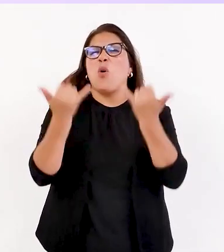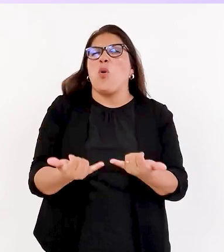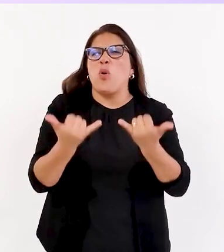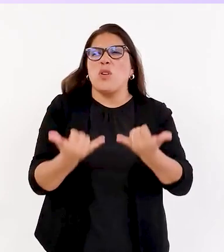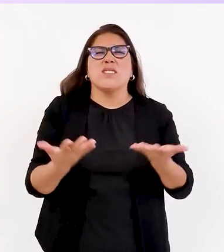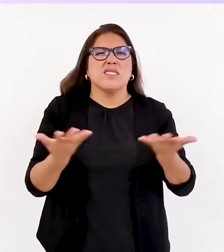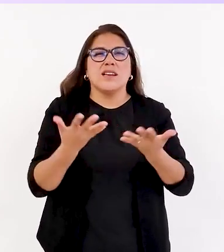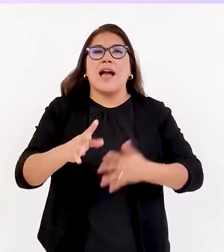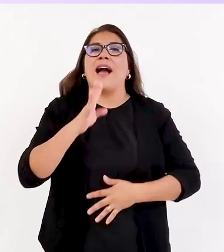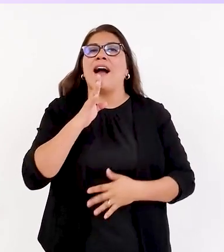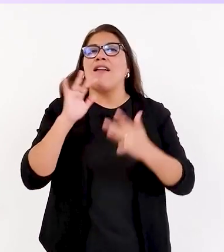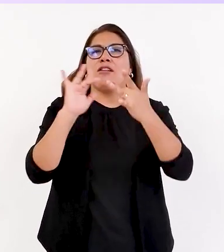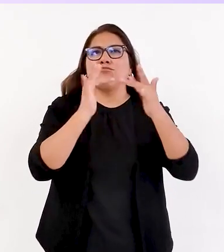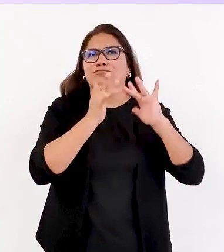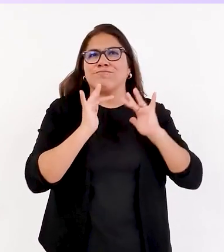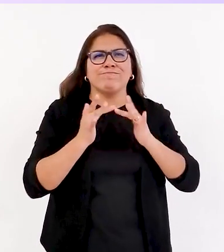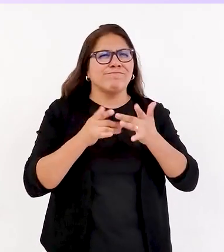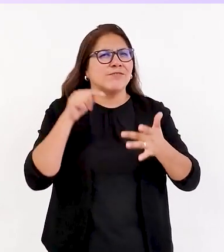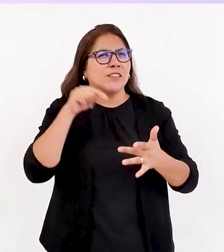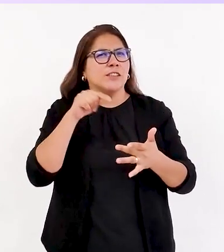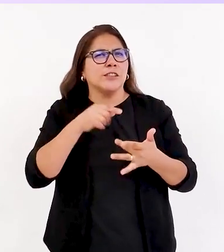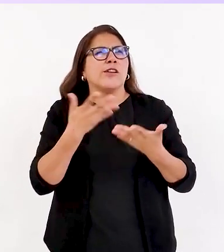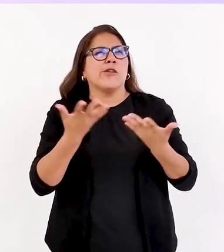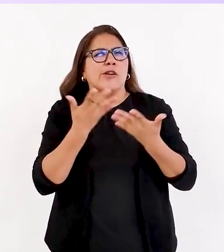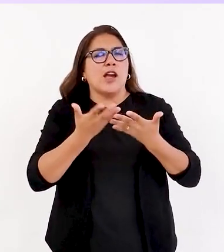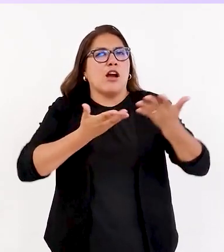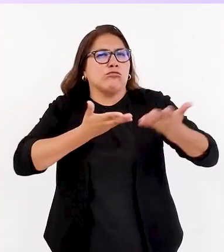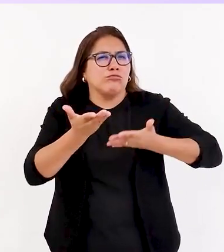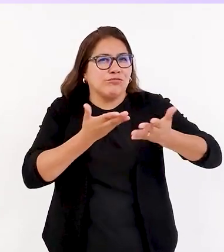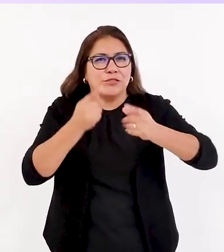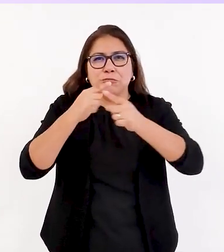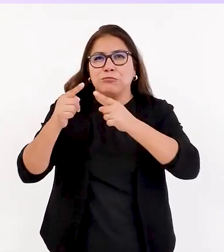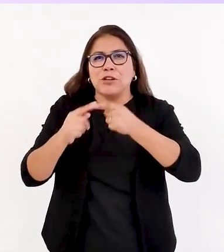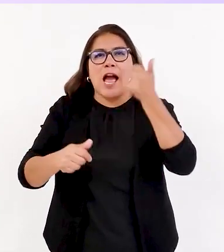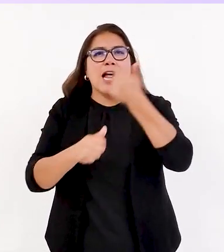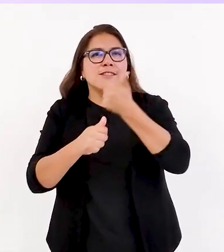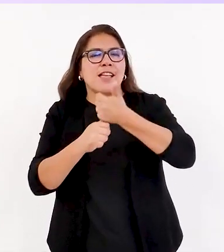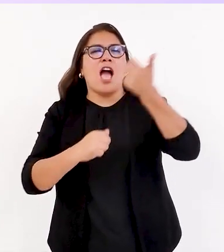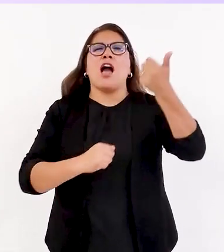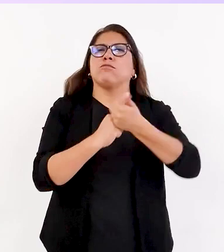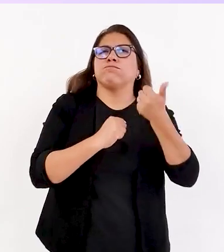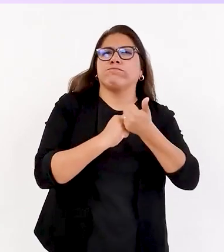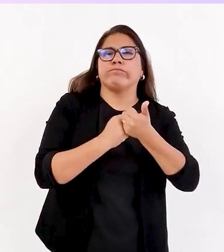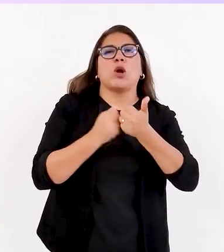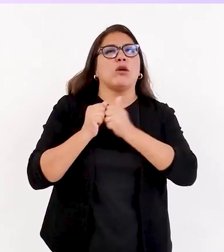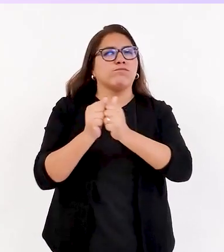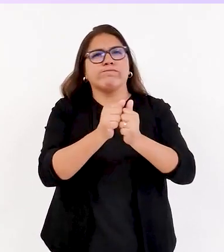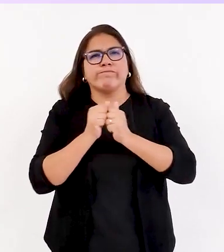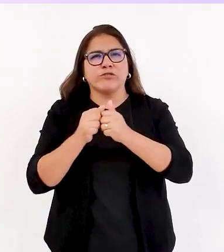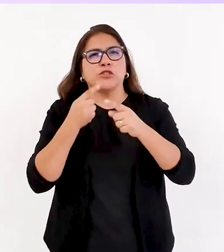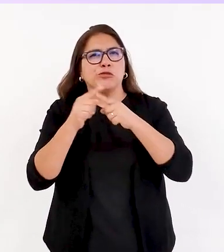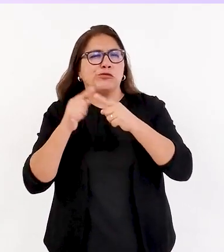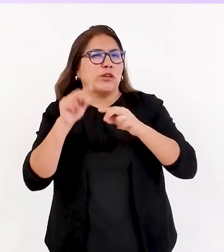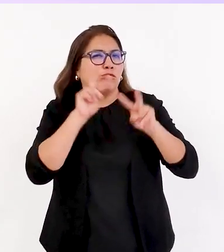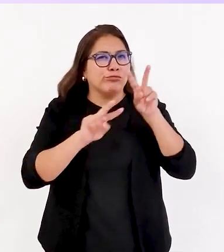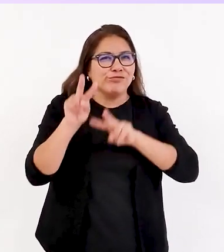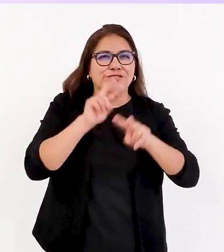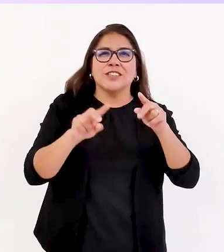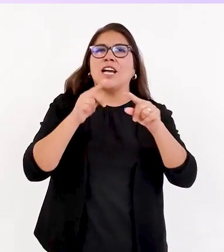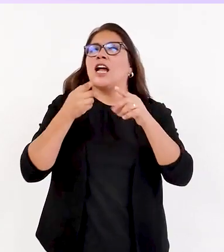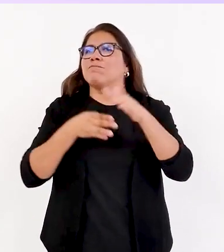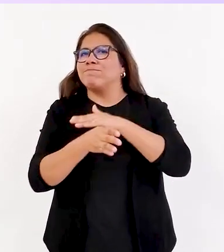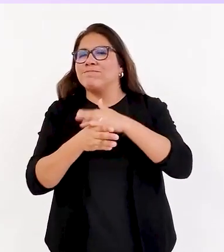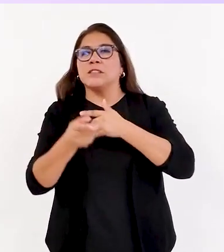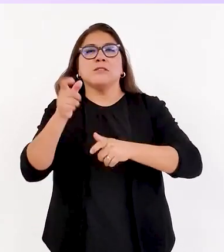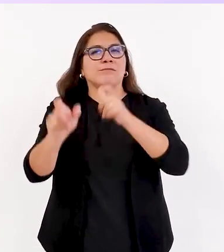hablaremos sobre la red Alivia, un servicio de orientación, asistencia, soporte, acompañamiento y monitoreo para el